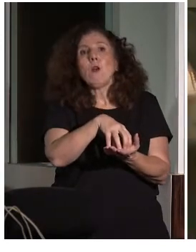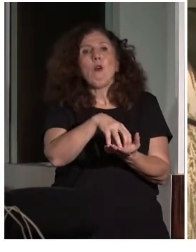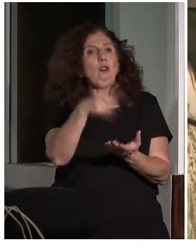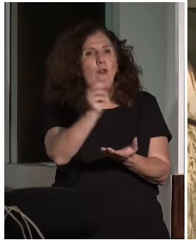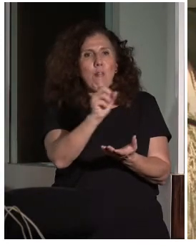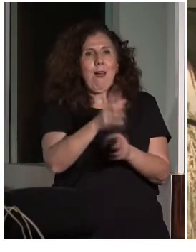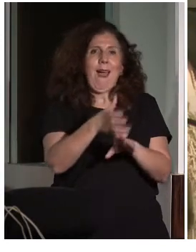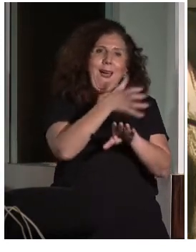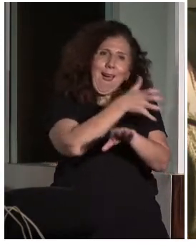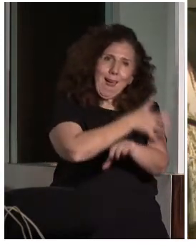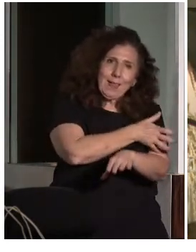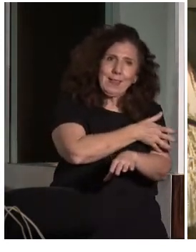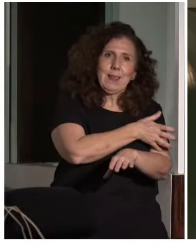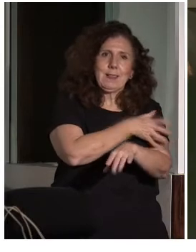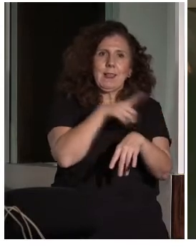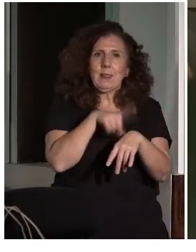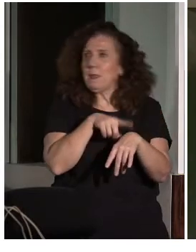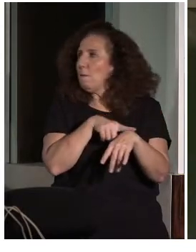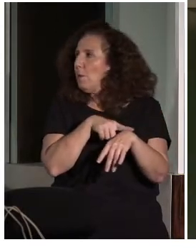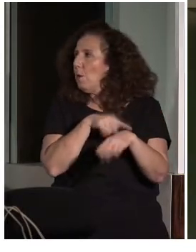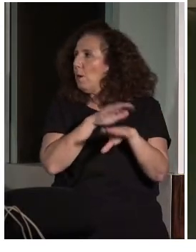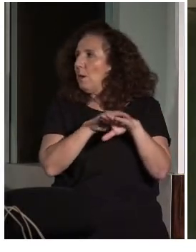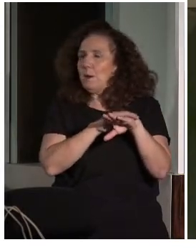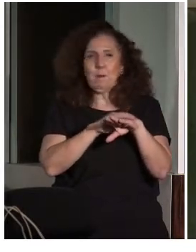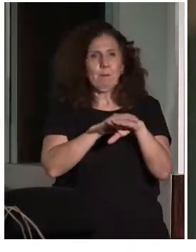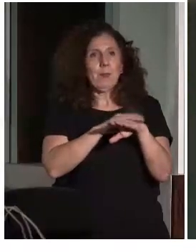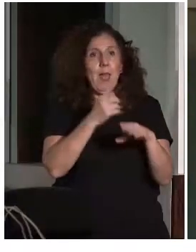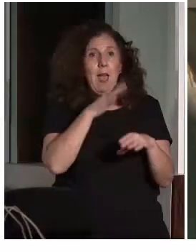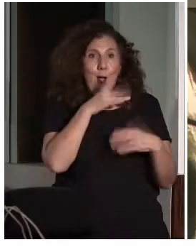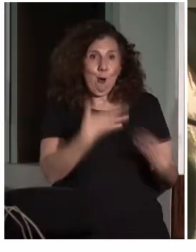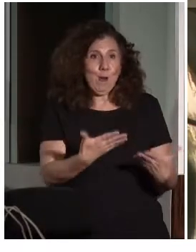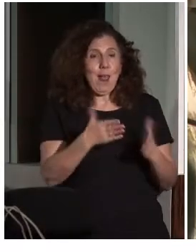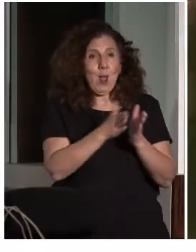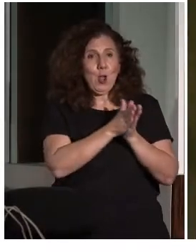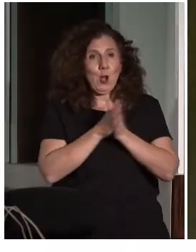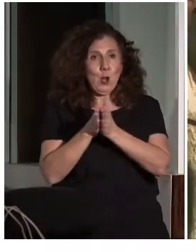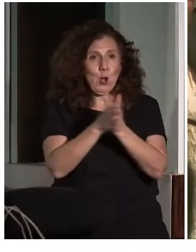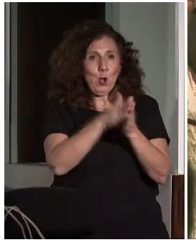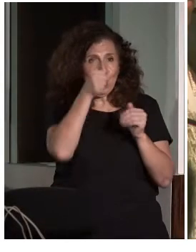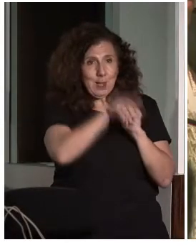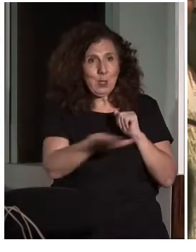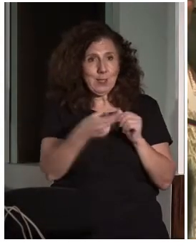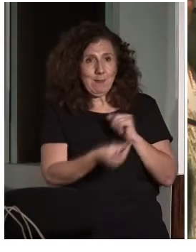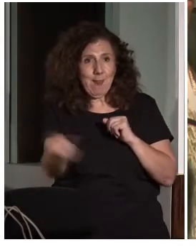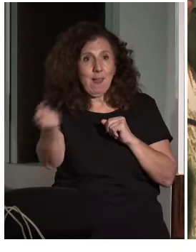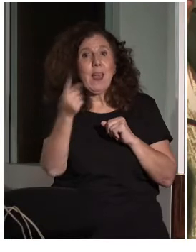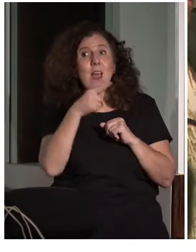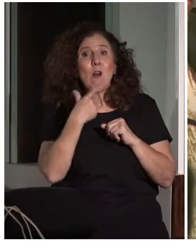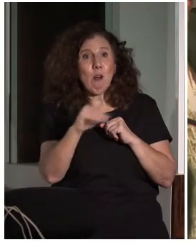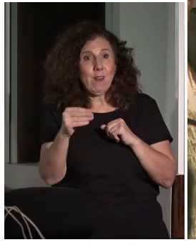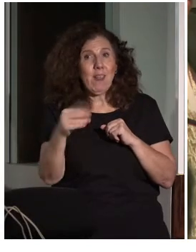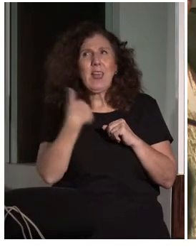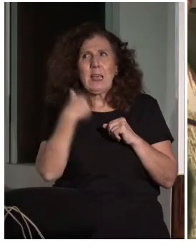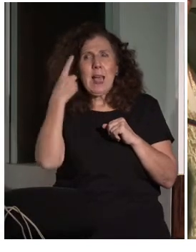antes necesitan un tiempo. Hoy estos chicos, para llegar aquí, han estado dos tardes preparando cómo venir, qué itinerario